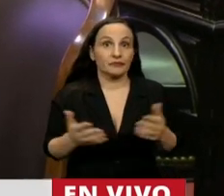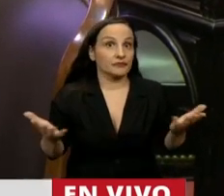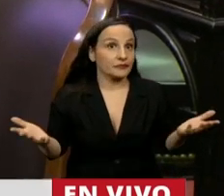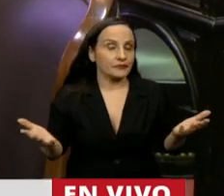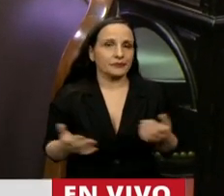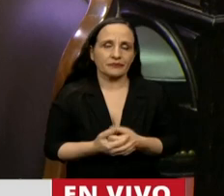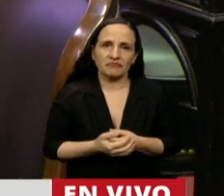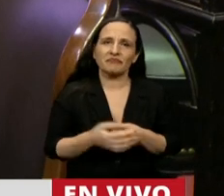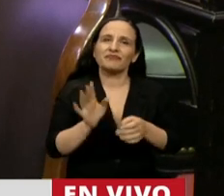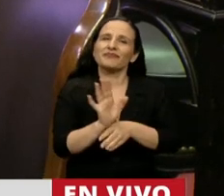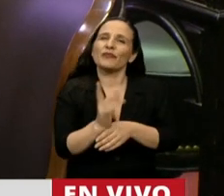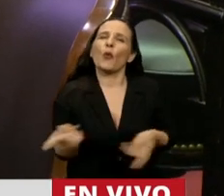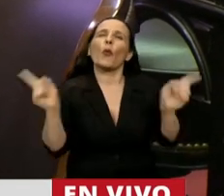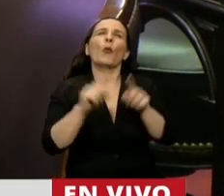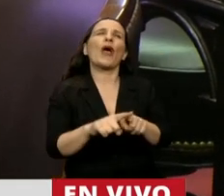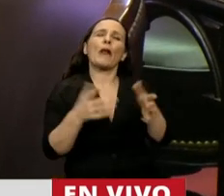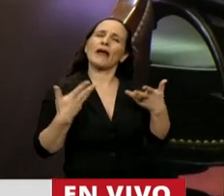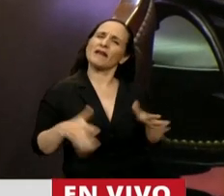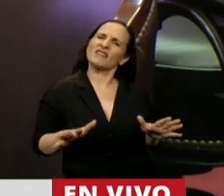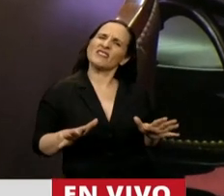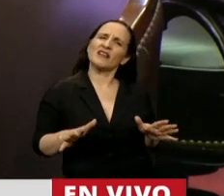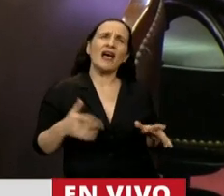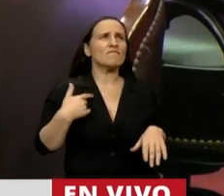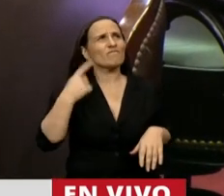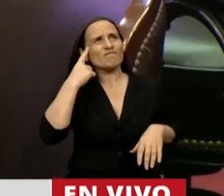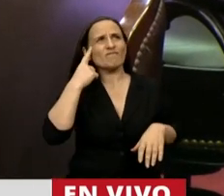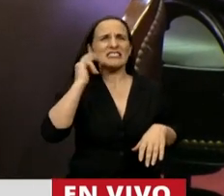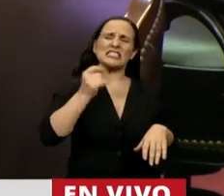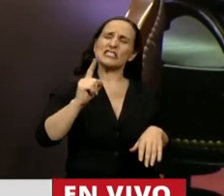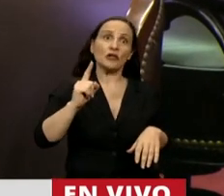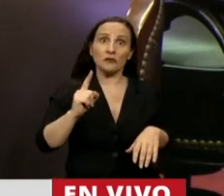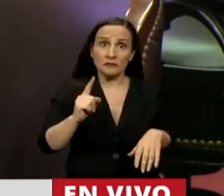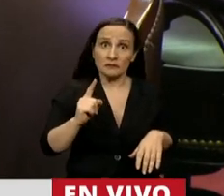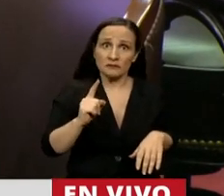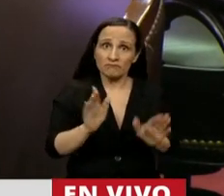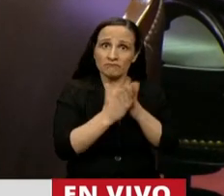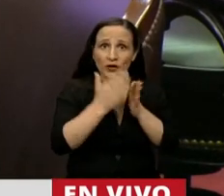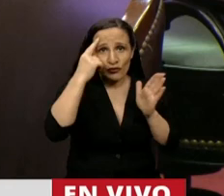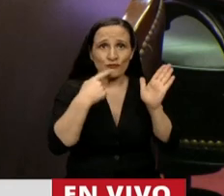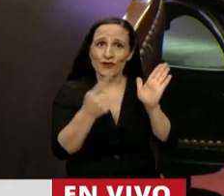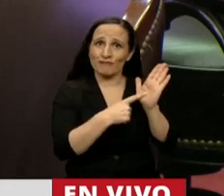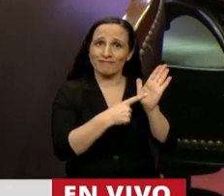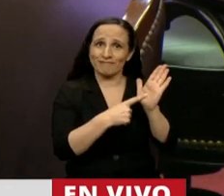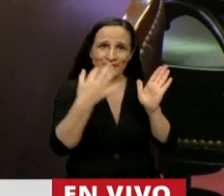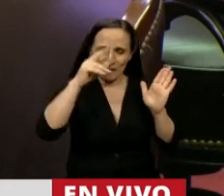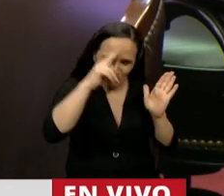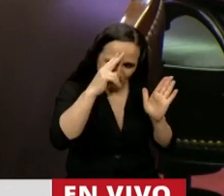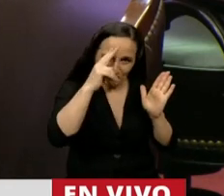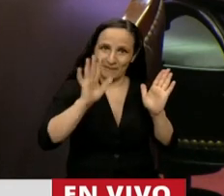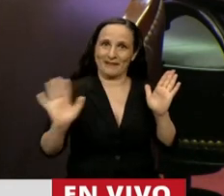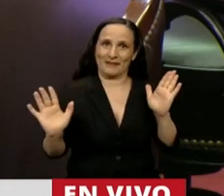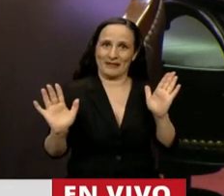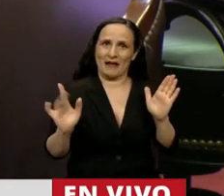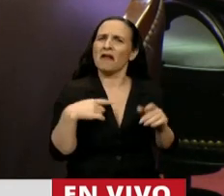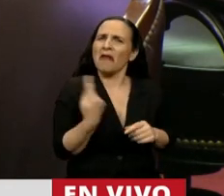volver a la normalidad para nosotros no es una opción, es un mandato constitucional. Nosotros estamos acá por